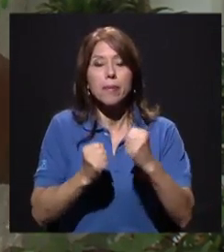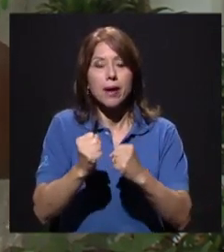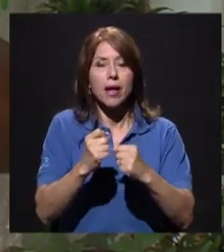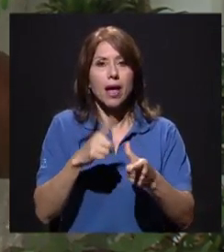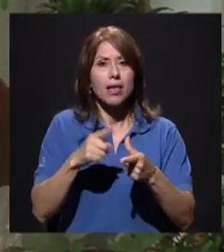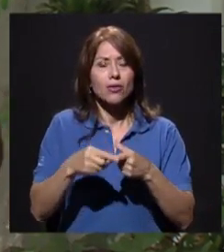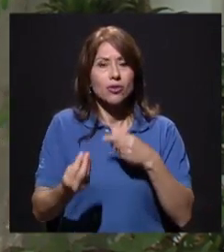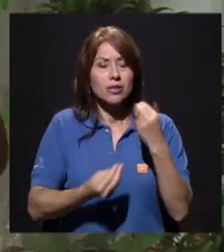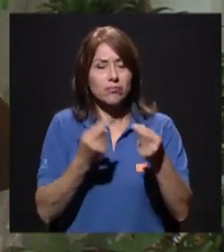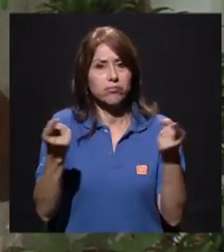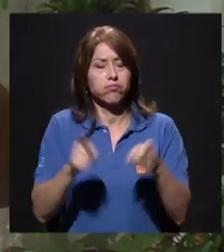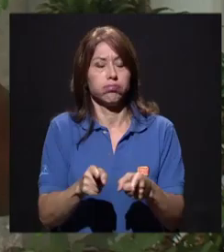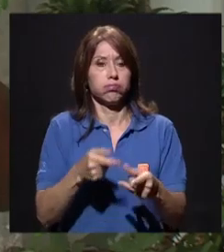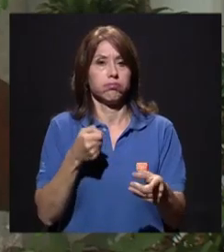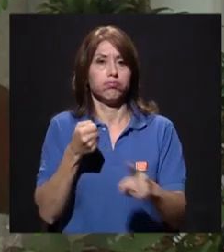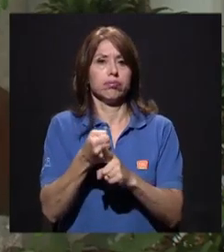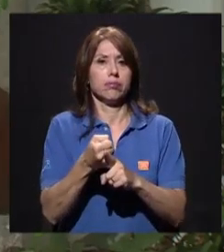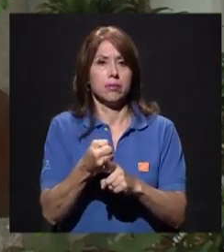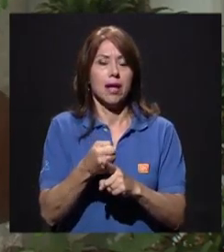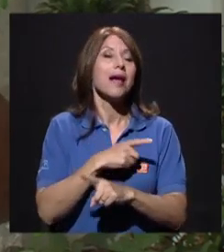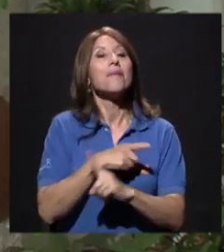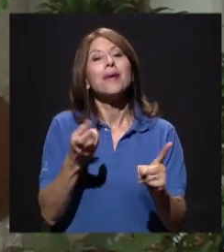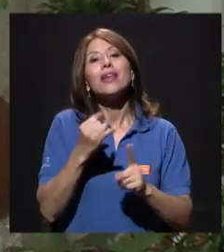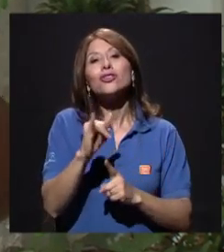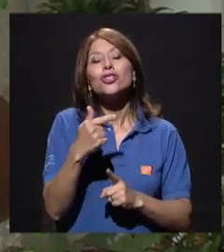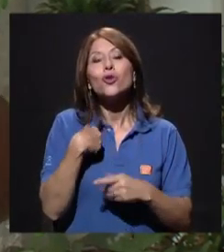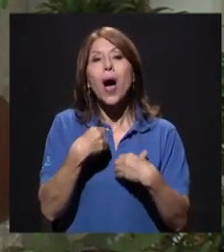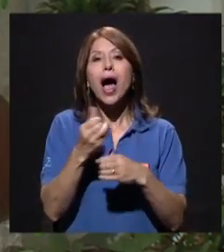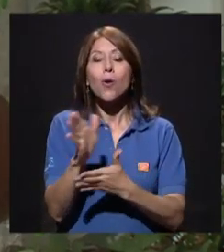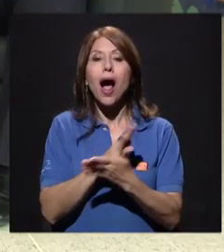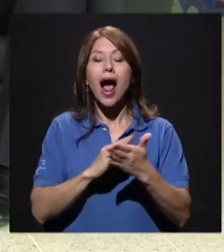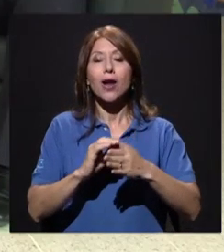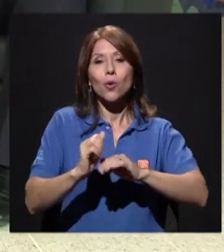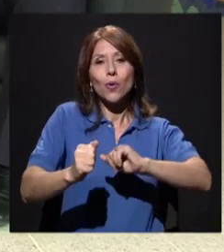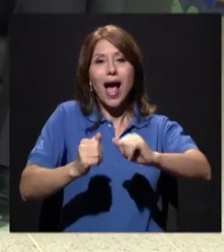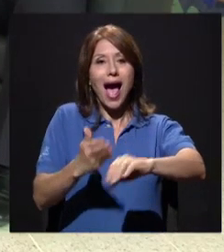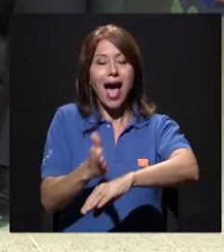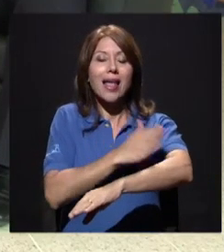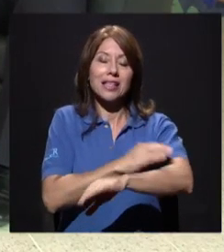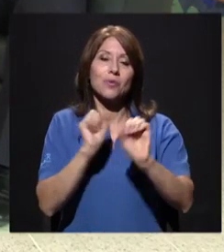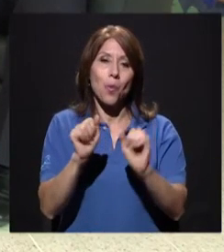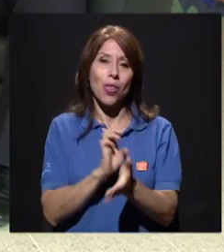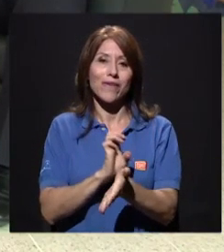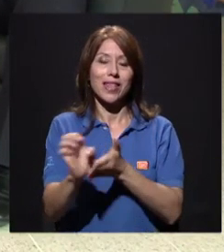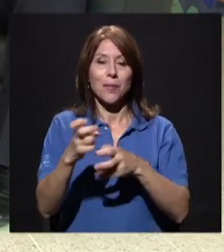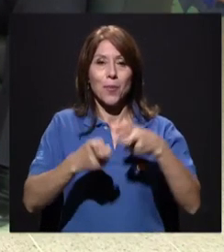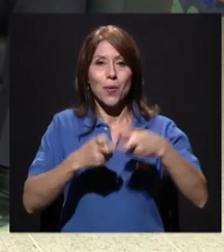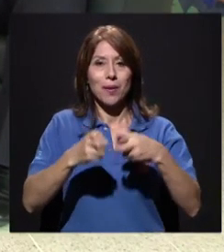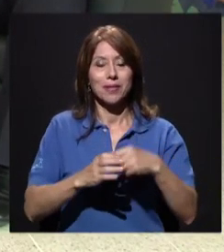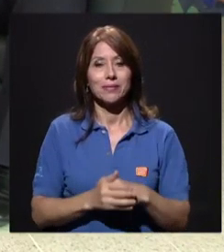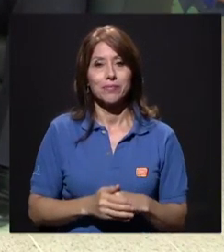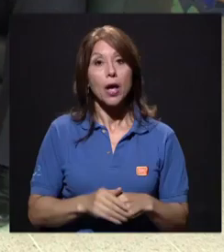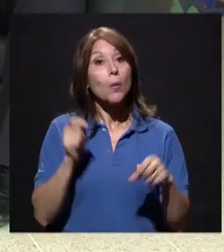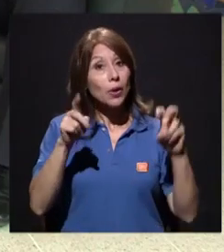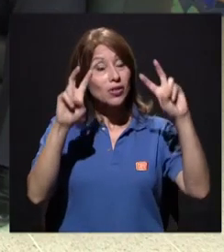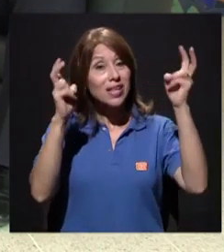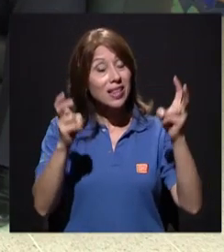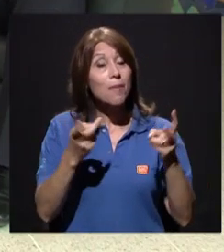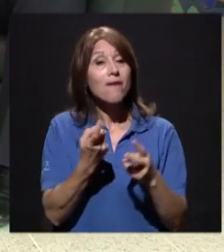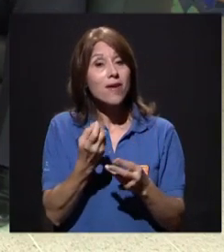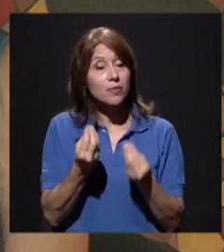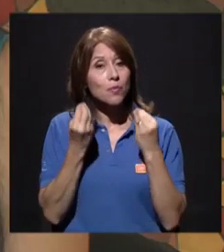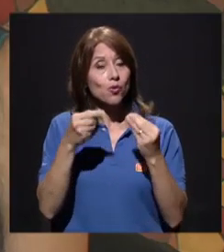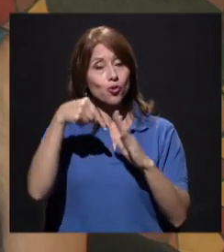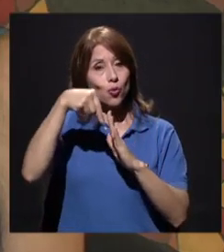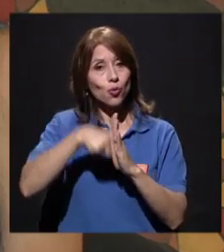y el músculo está irrigado con todo, entonces me puedo evitar las lesiones. Bueno, definitivamente este tema, hay mucho de qué hablar, mucho de qué